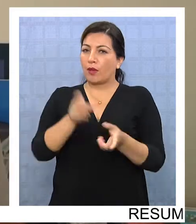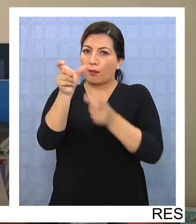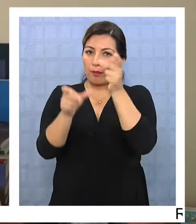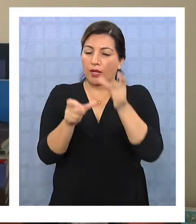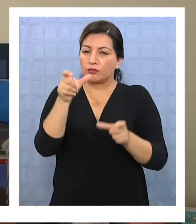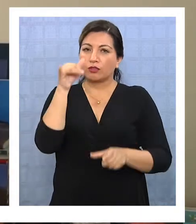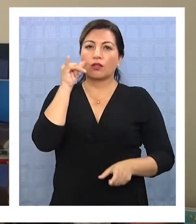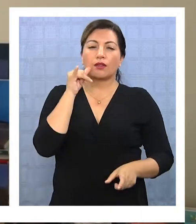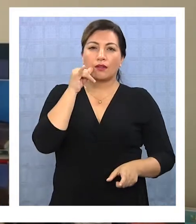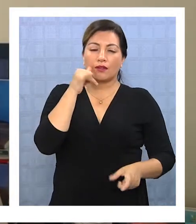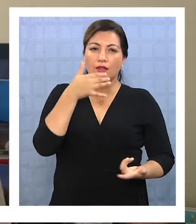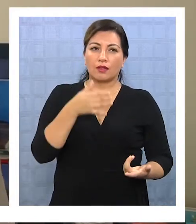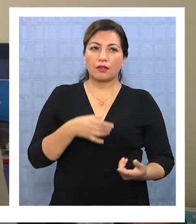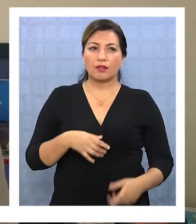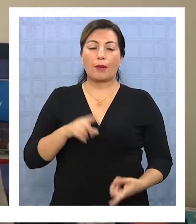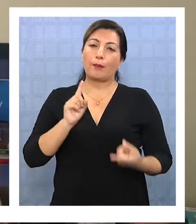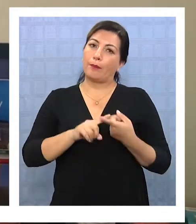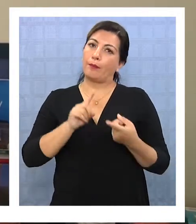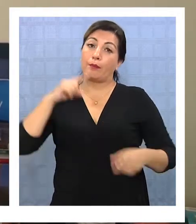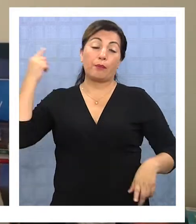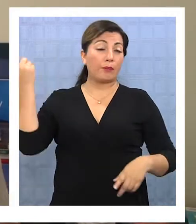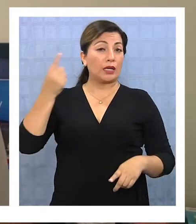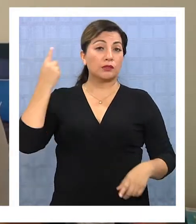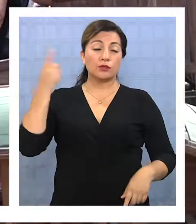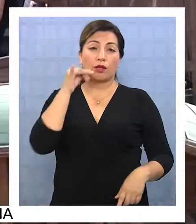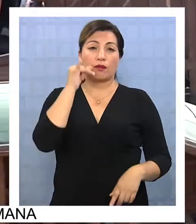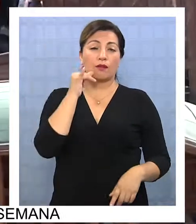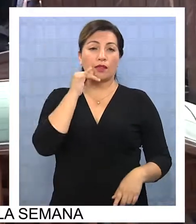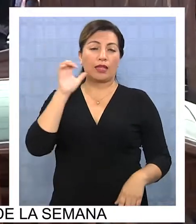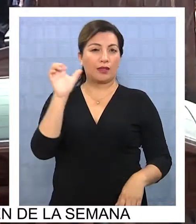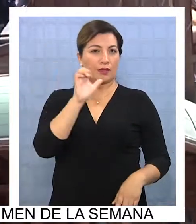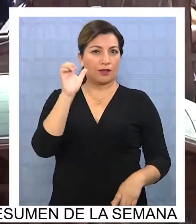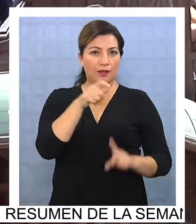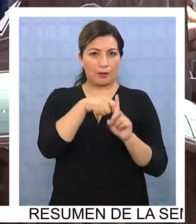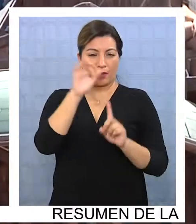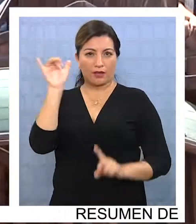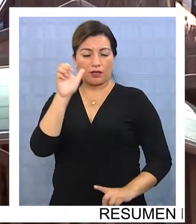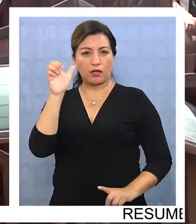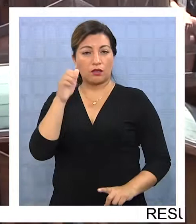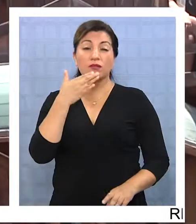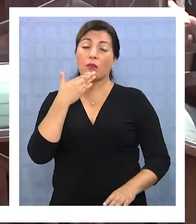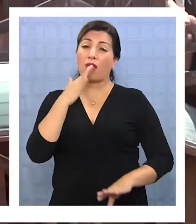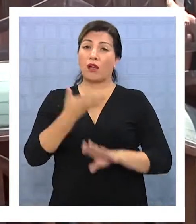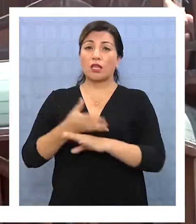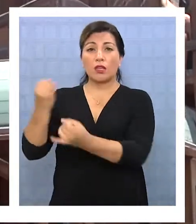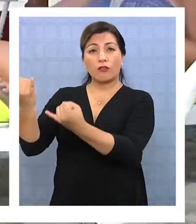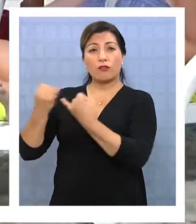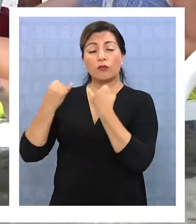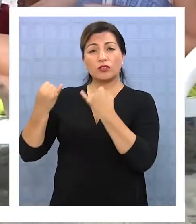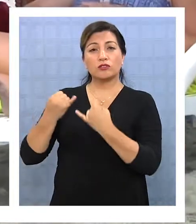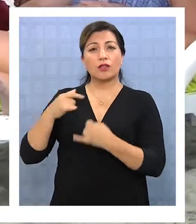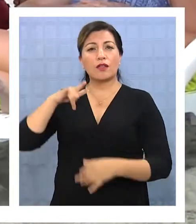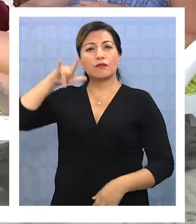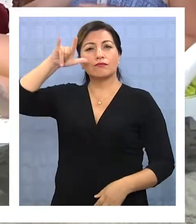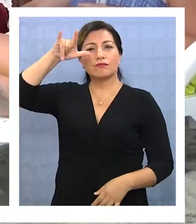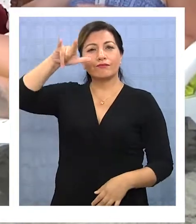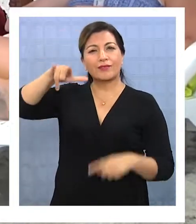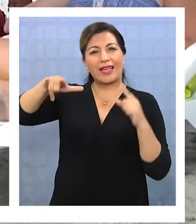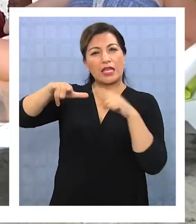nuestra región, particularmente acá en ciudad de Iquique durante enero. También tenemos los datos que nos ha entregado Sky Airlines,